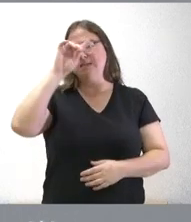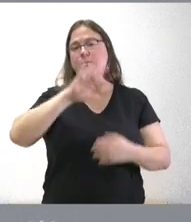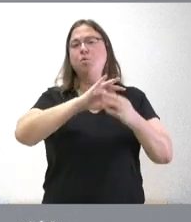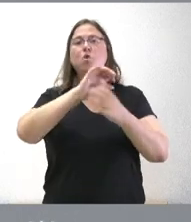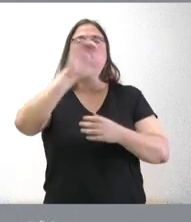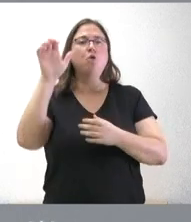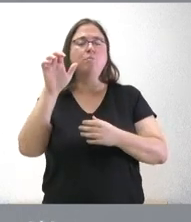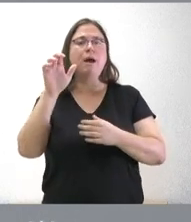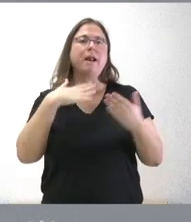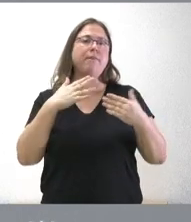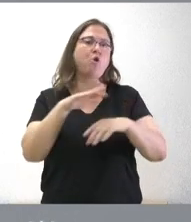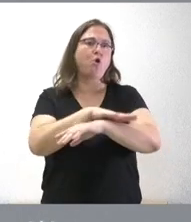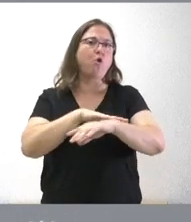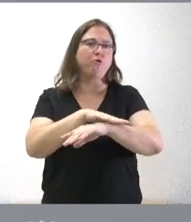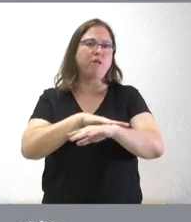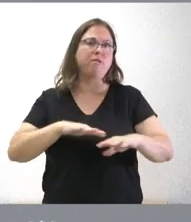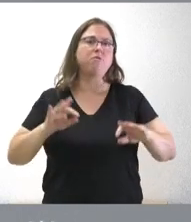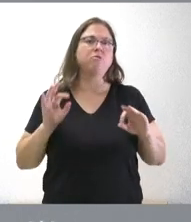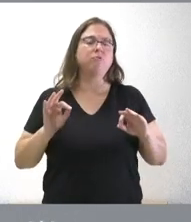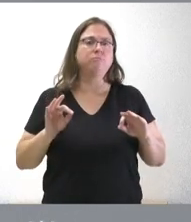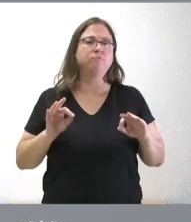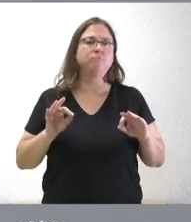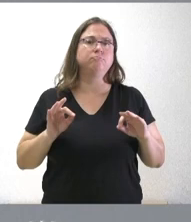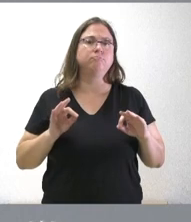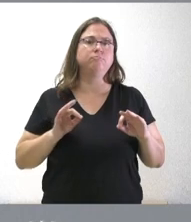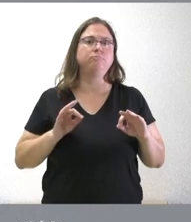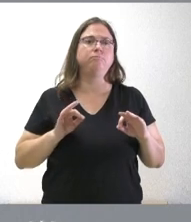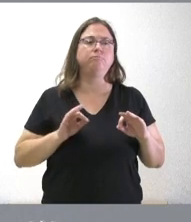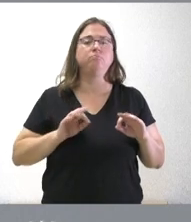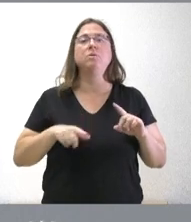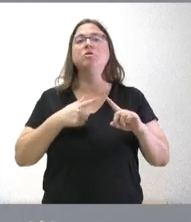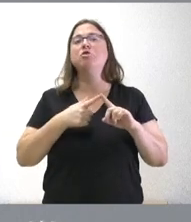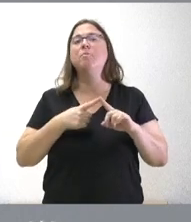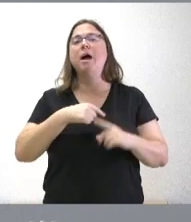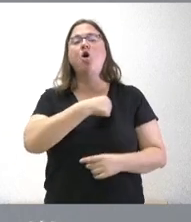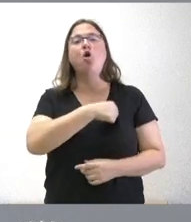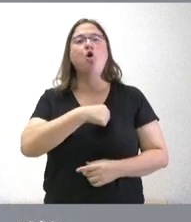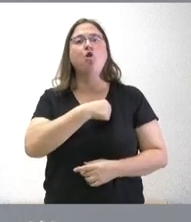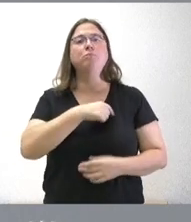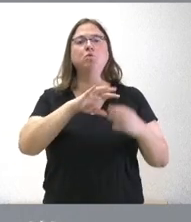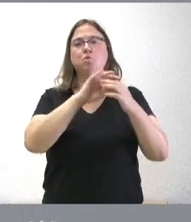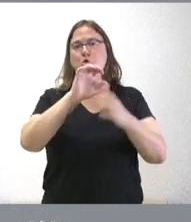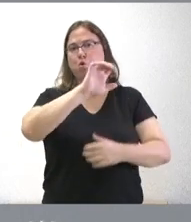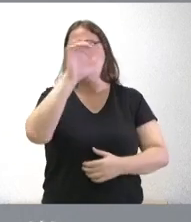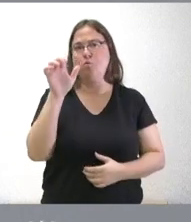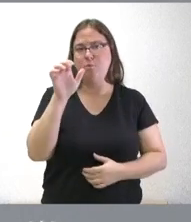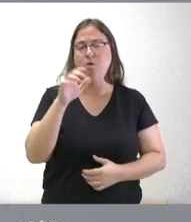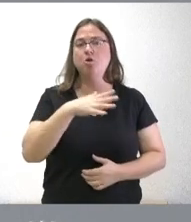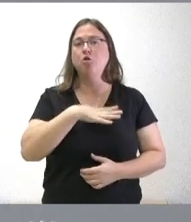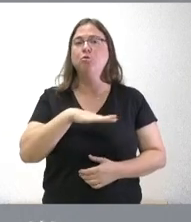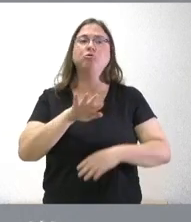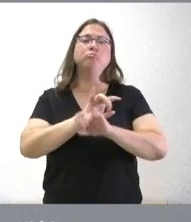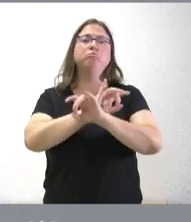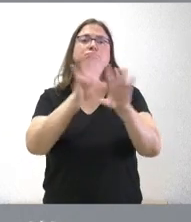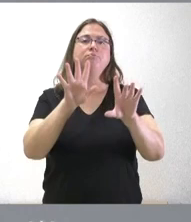relaciones de gobiernos nacionales ante la comisión de la Unión Europea y por tanto le envié el informe